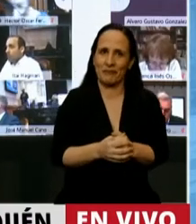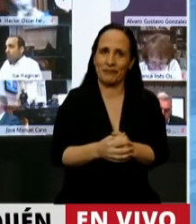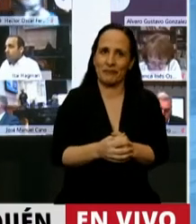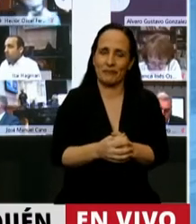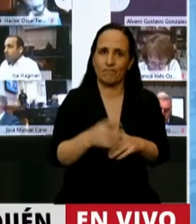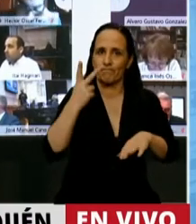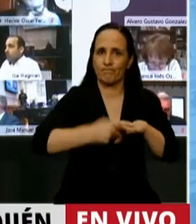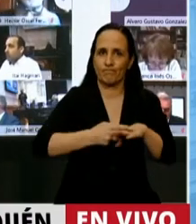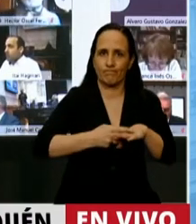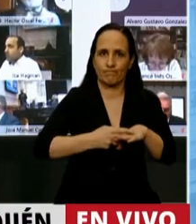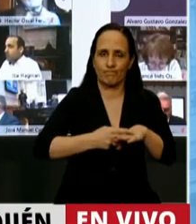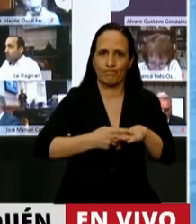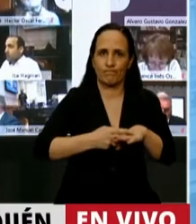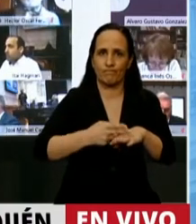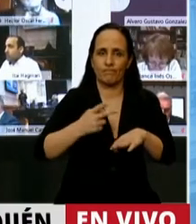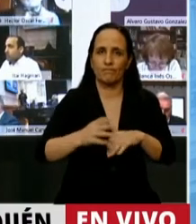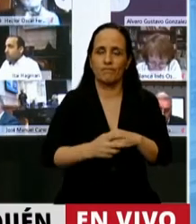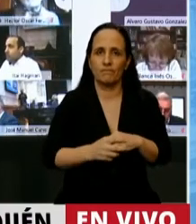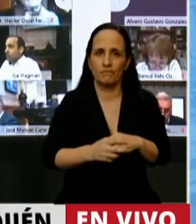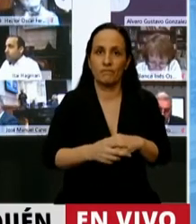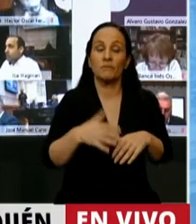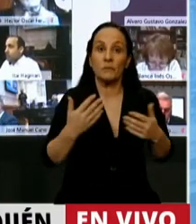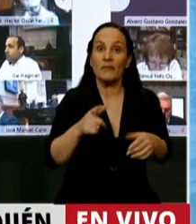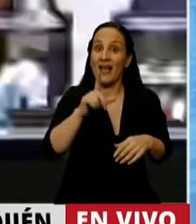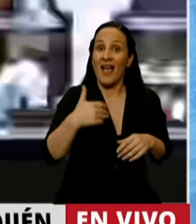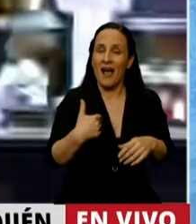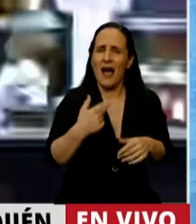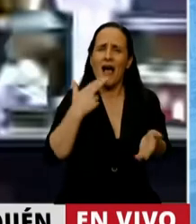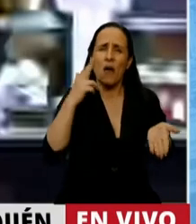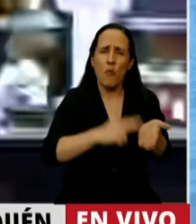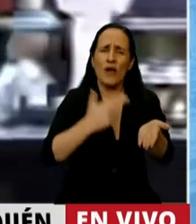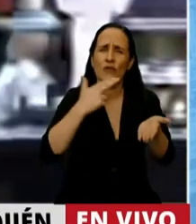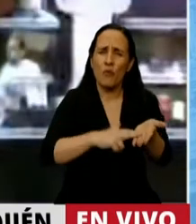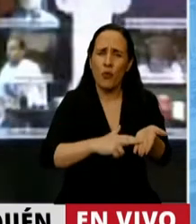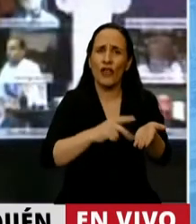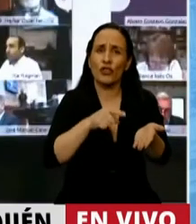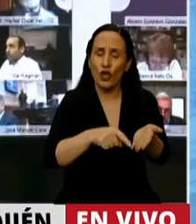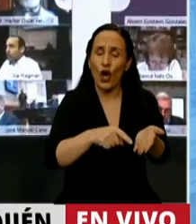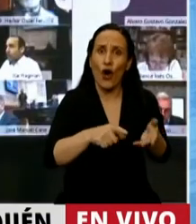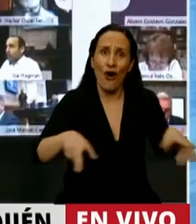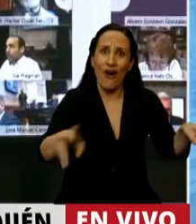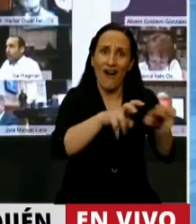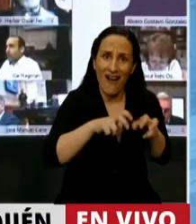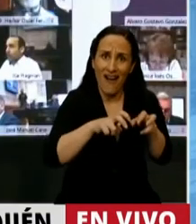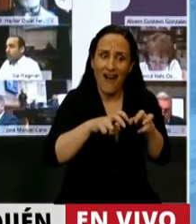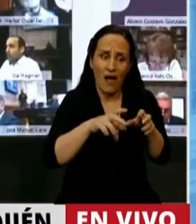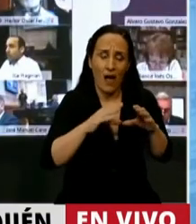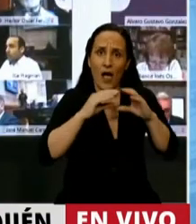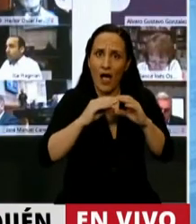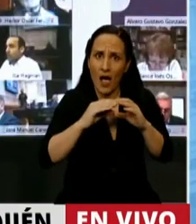de impuestos y aranceles acotados y con eso debe atender infinitas,